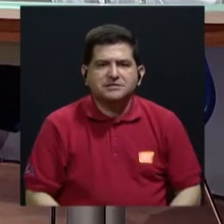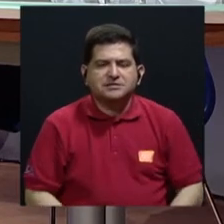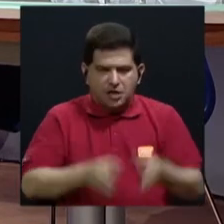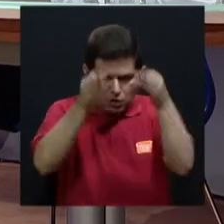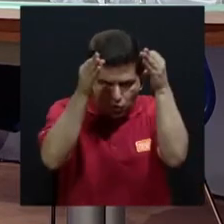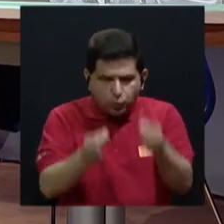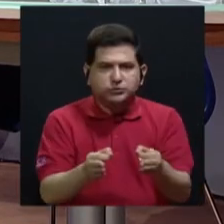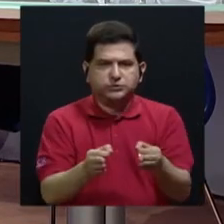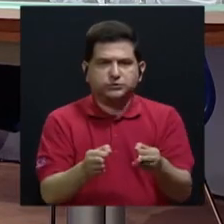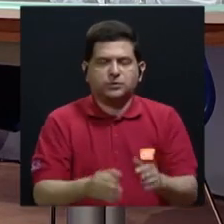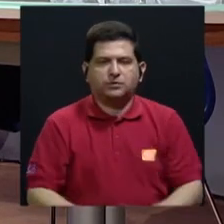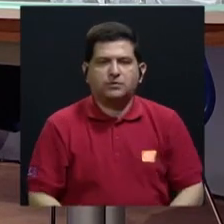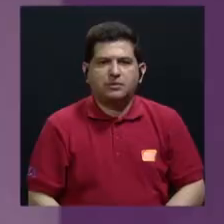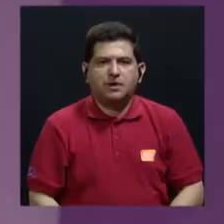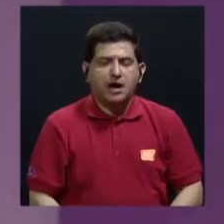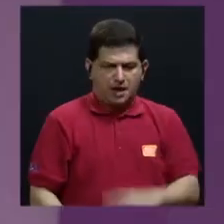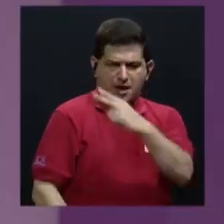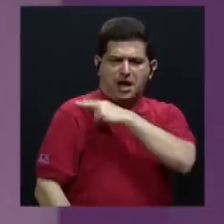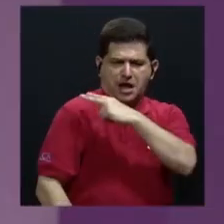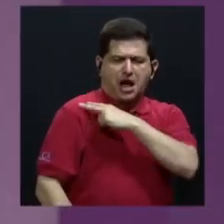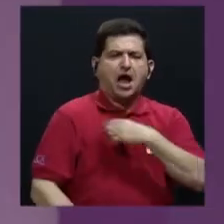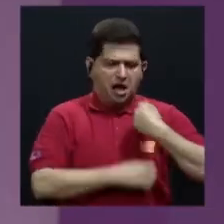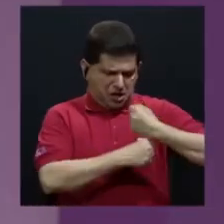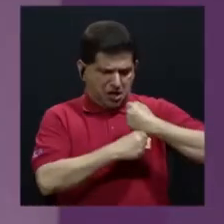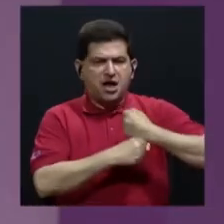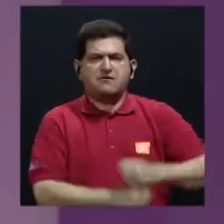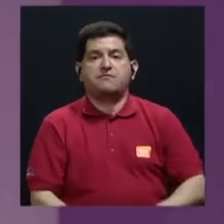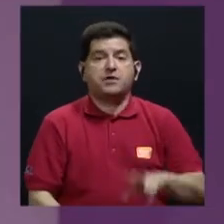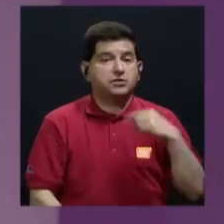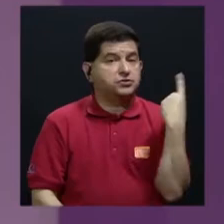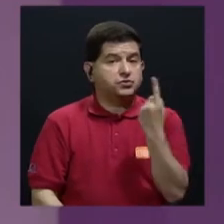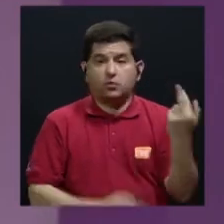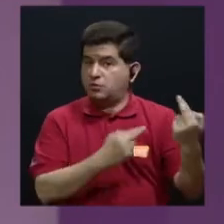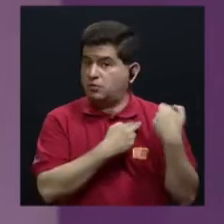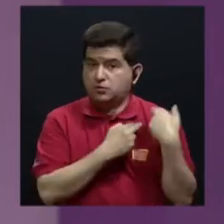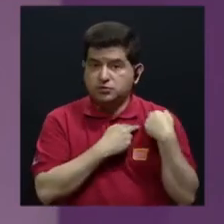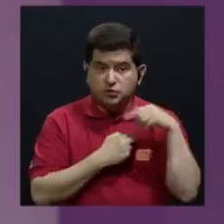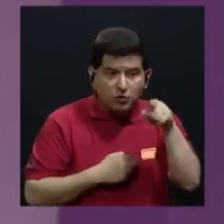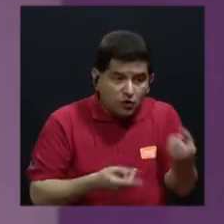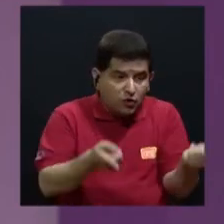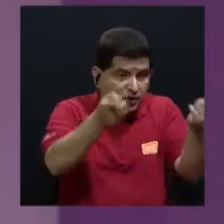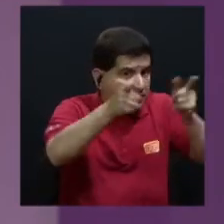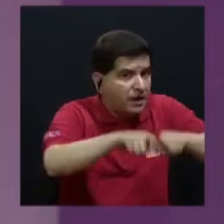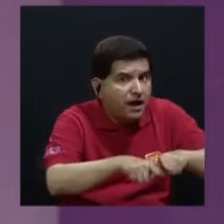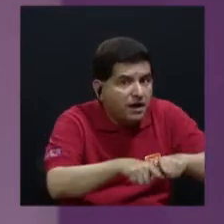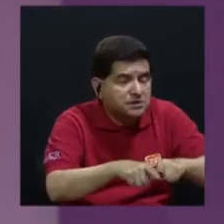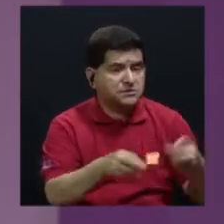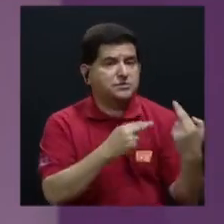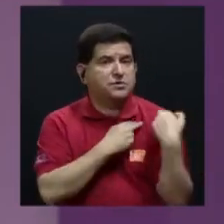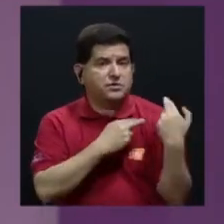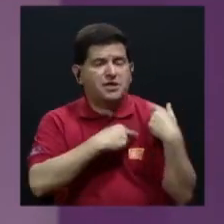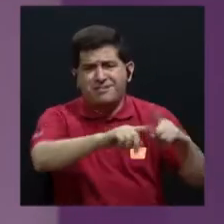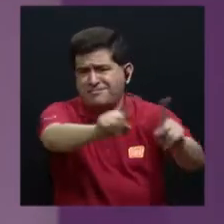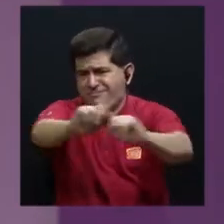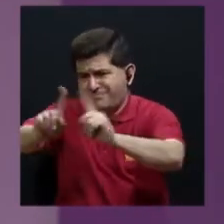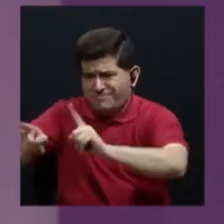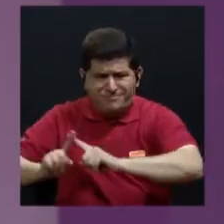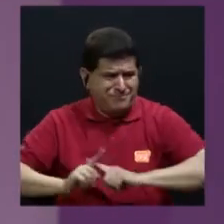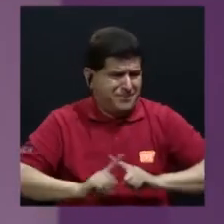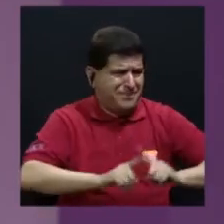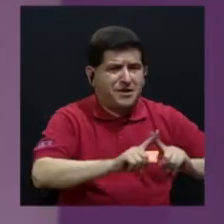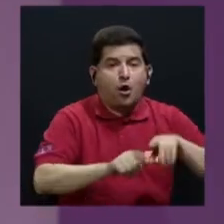acusados a altos militares que además no son solo responsables de este caso, son responsables de muchos,